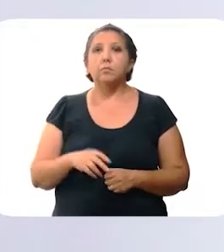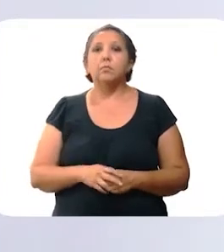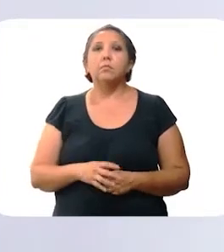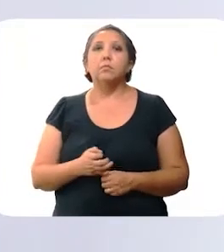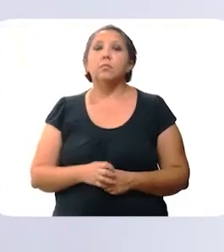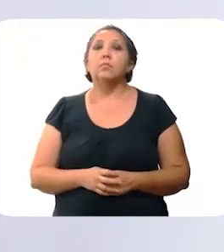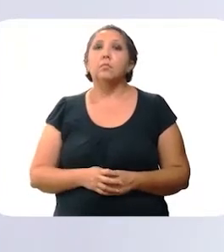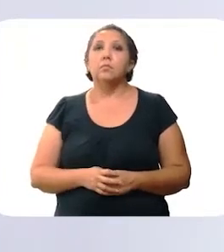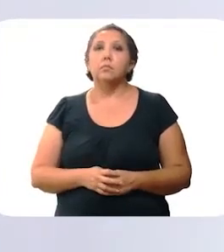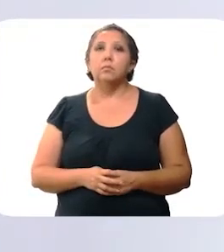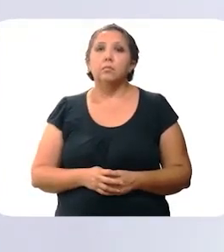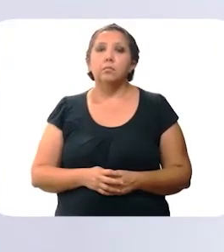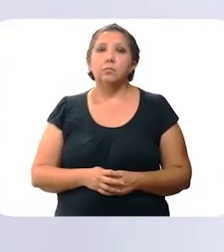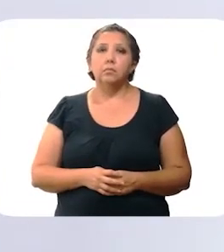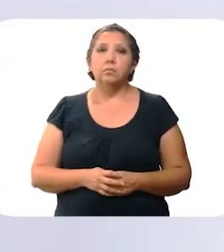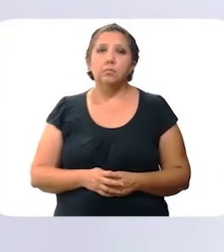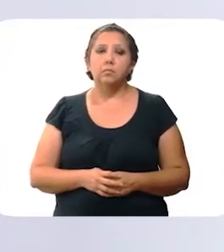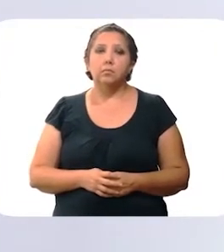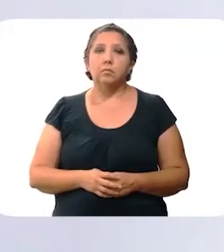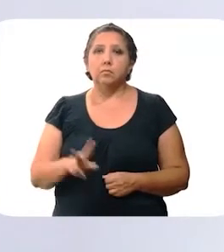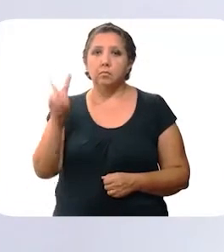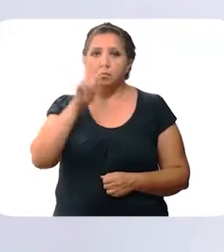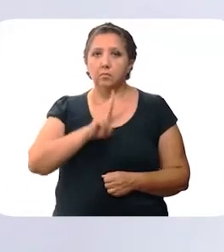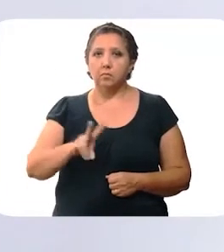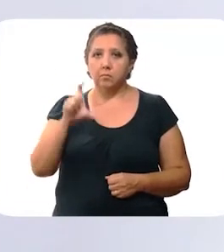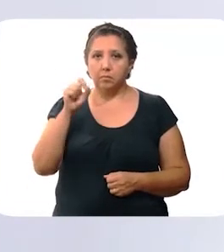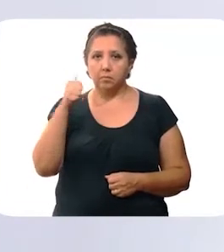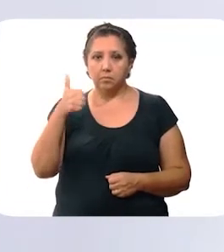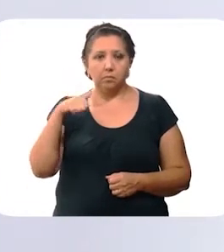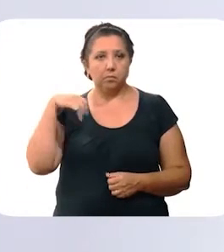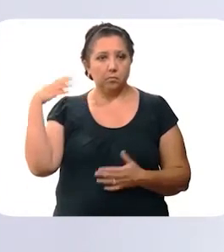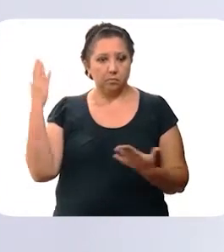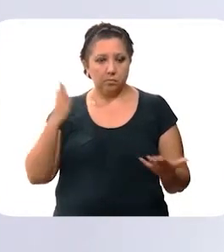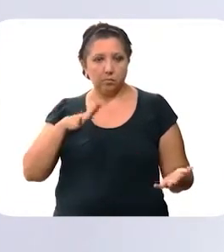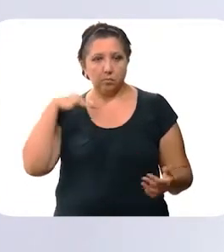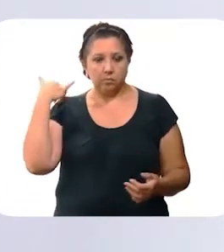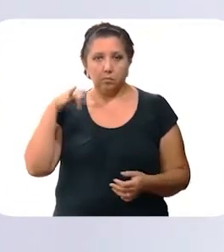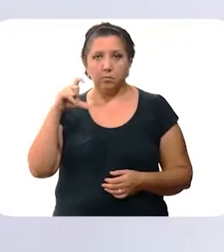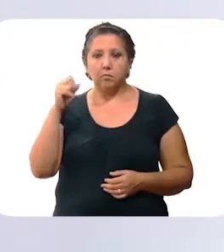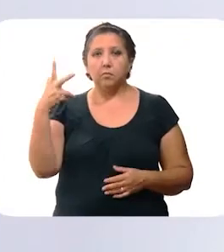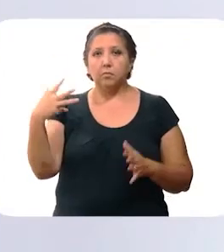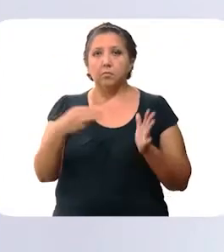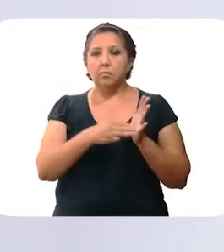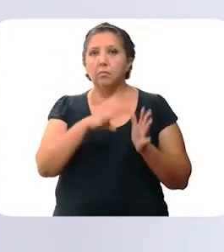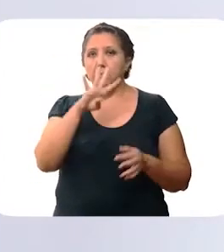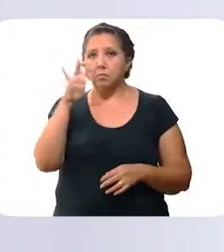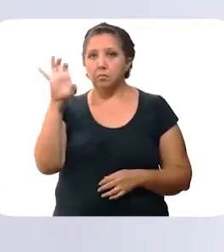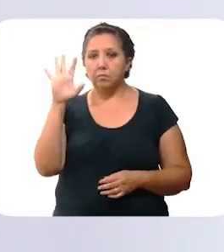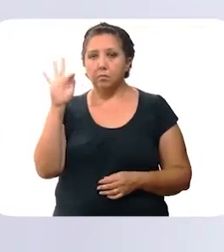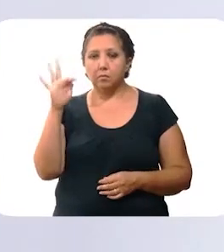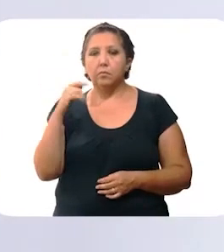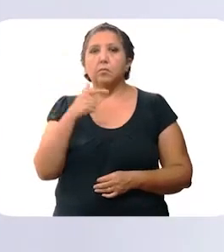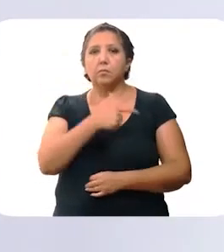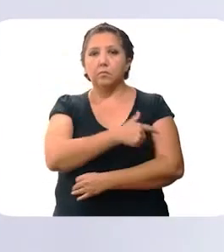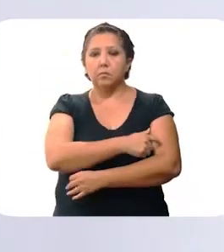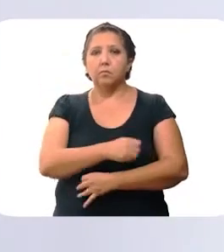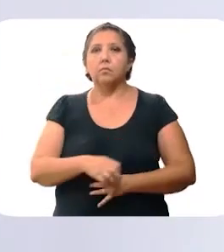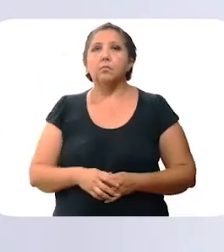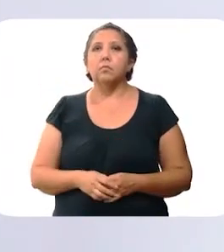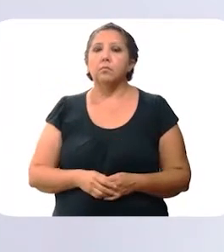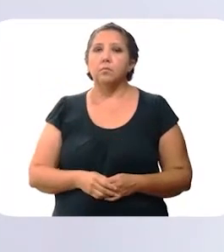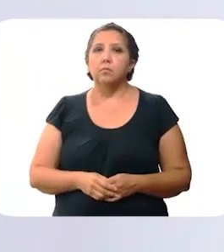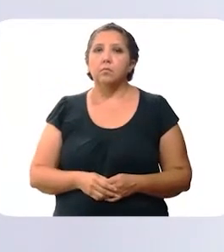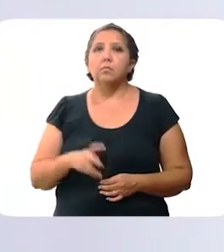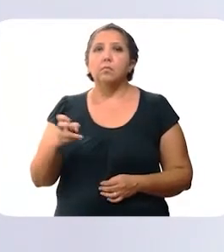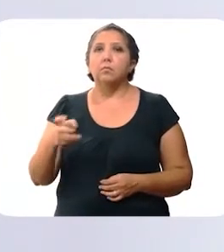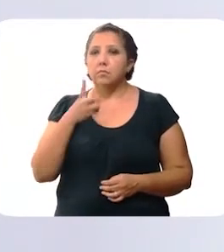interior del estado. El viernes 26 llegó a Yucatán un lote de 28.440 vacunas para adultos mayores.